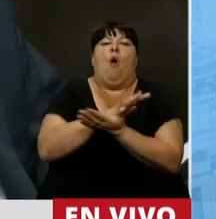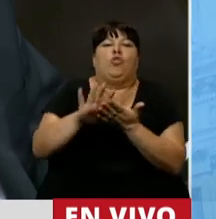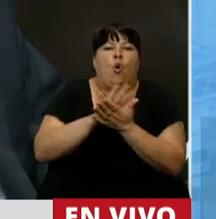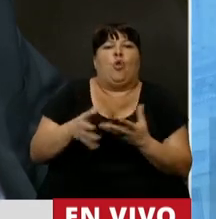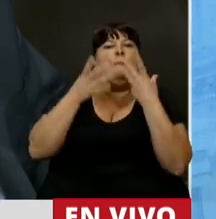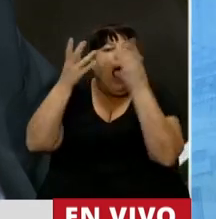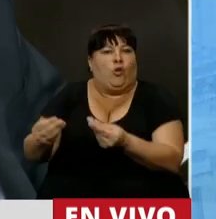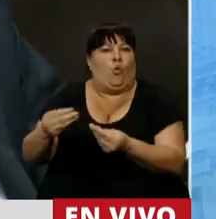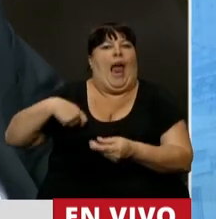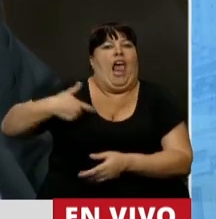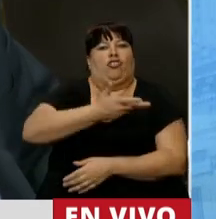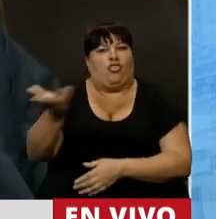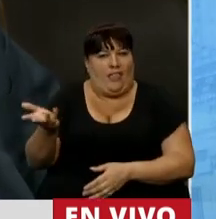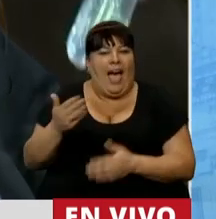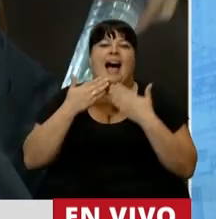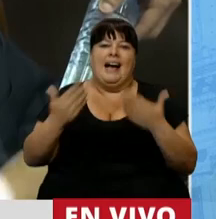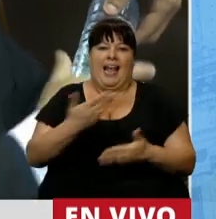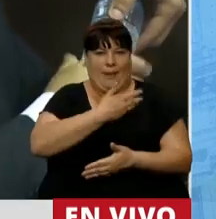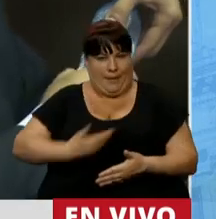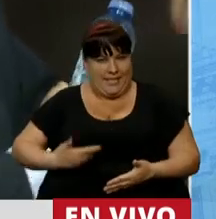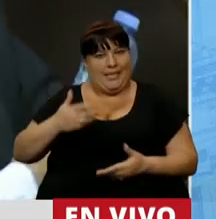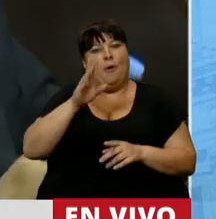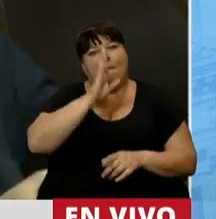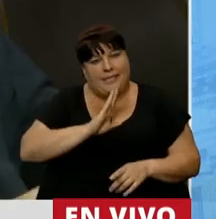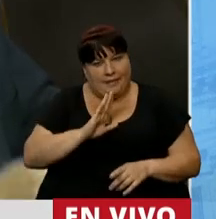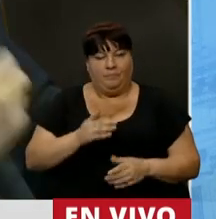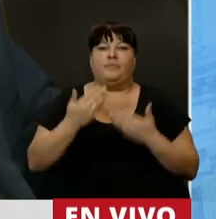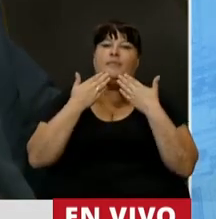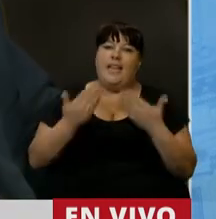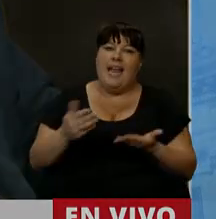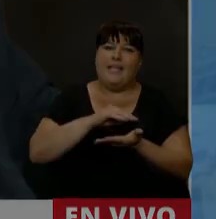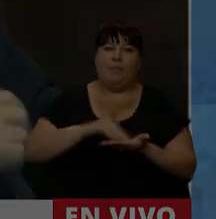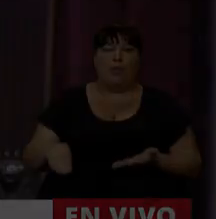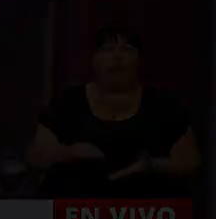darle las respuestas que la sociedad necesita. Gracias, presidente, por su paciencia. Gracias, diputada.